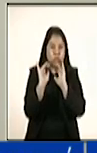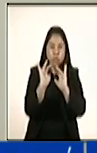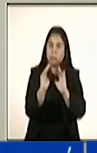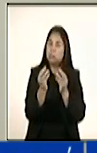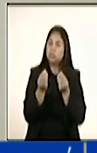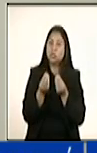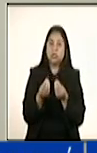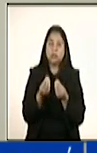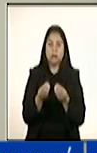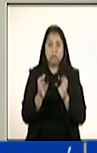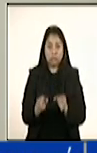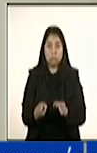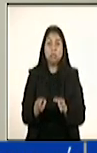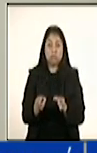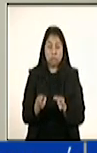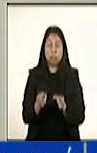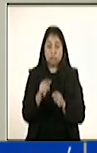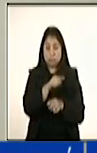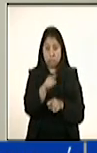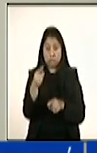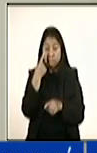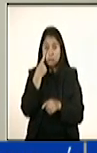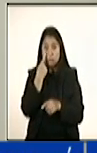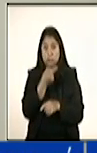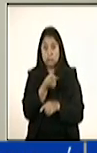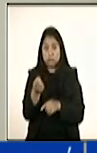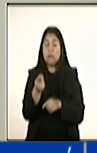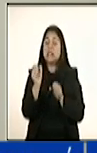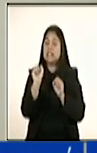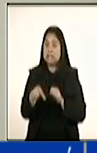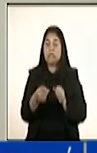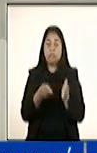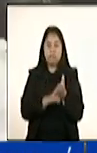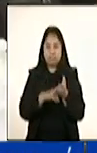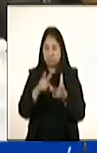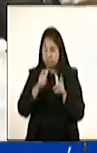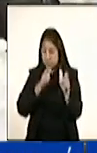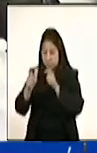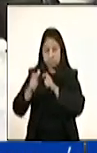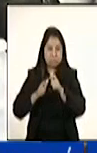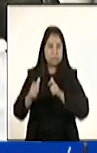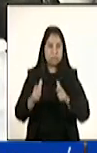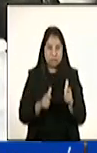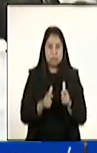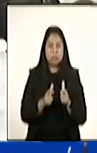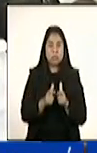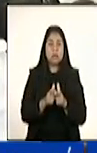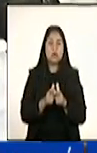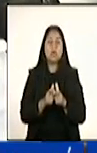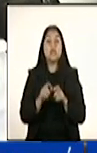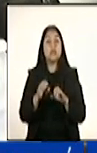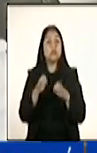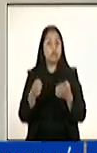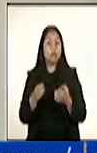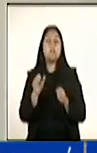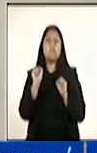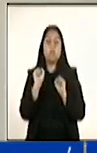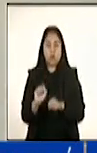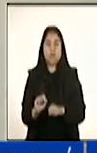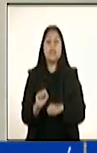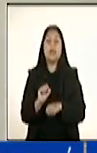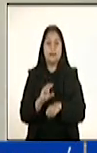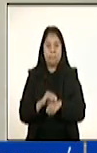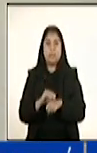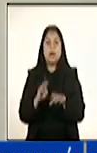medidas de prevención y realizar los correspondientes registros y controles extraordinarios, va a ser permitido que